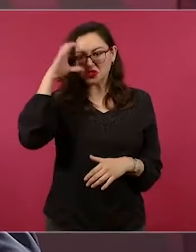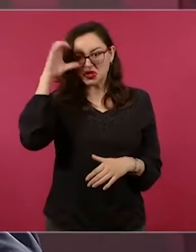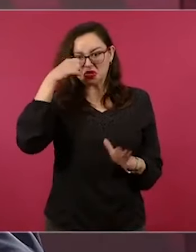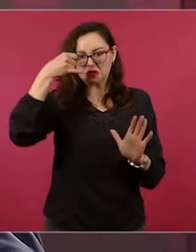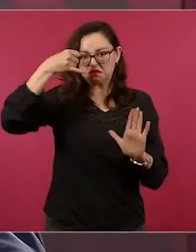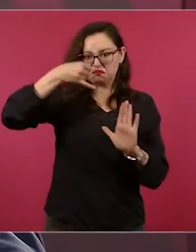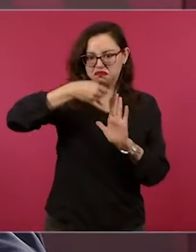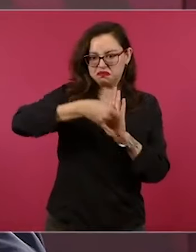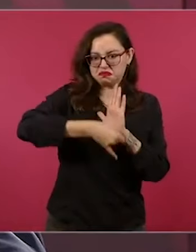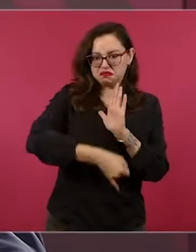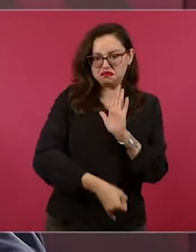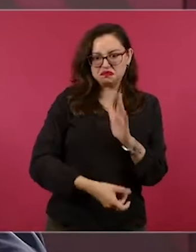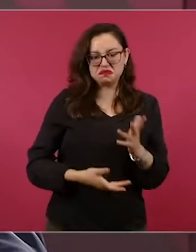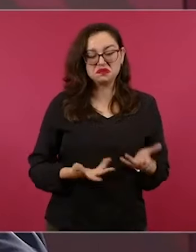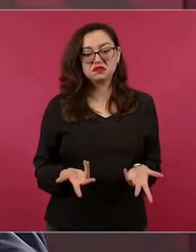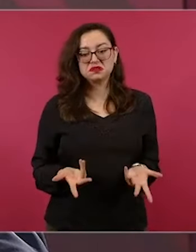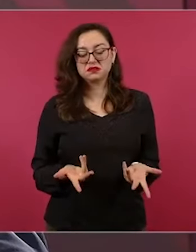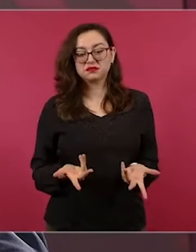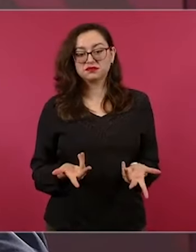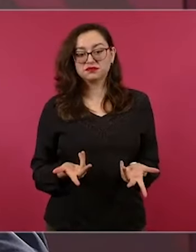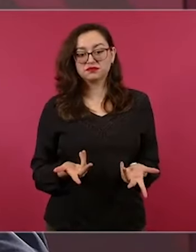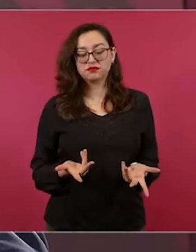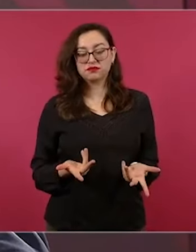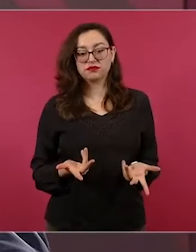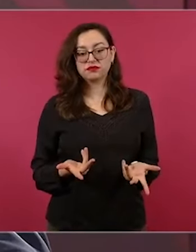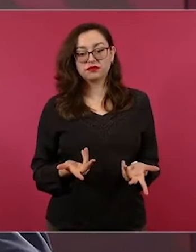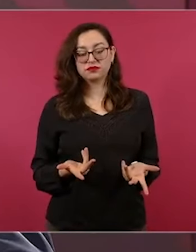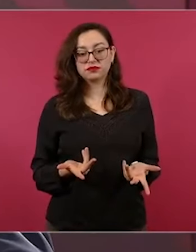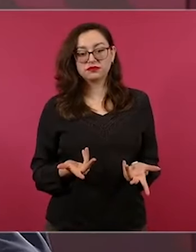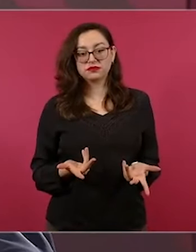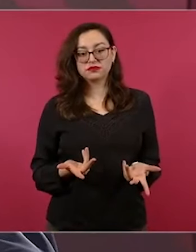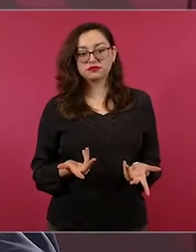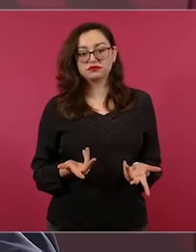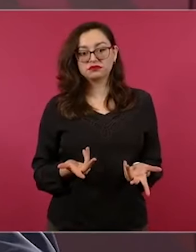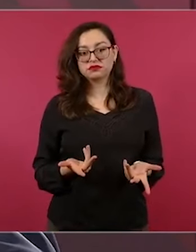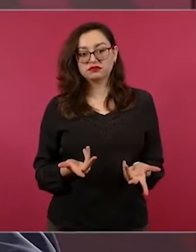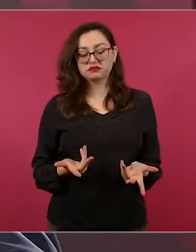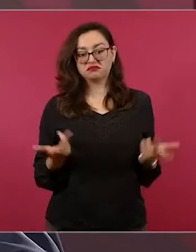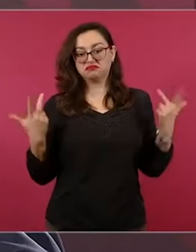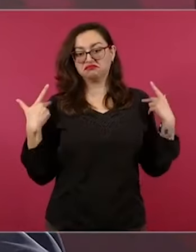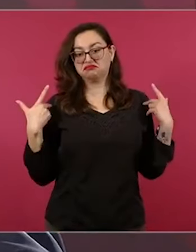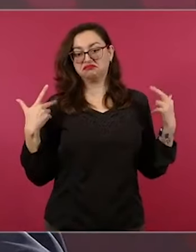maestro de mérito,